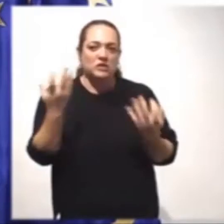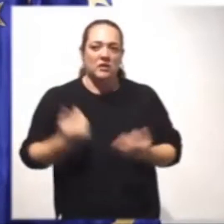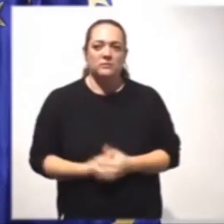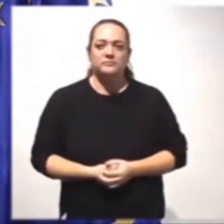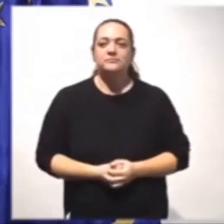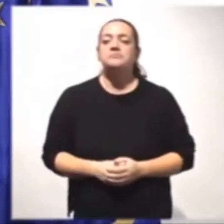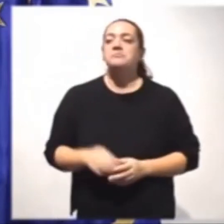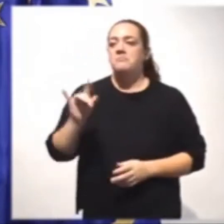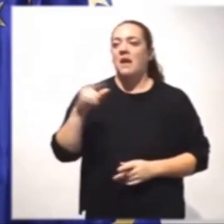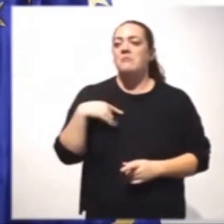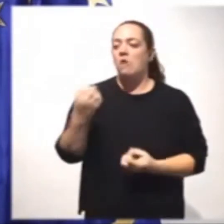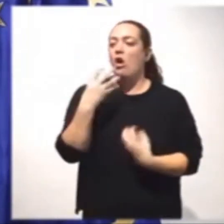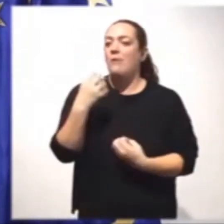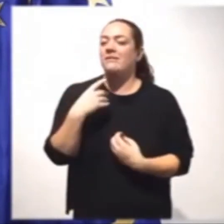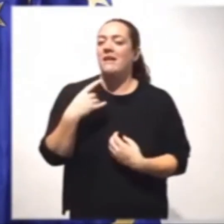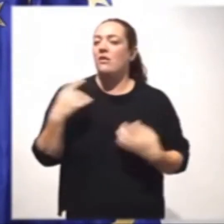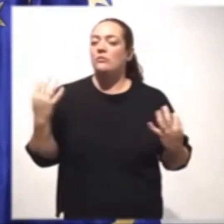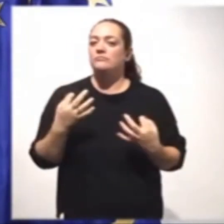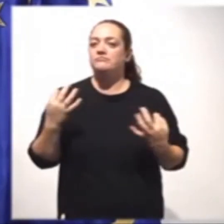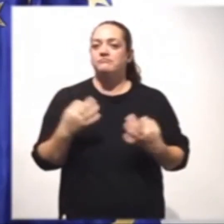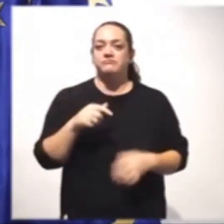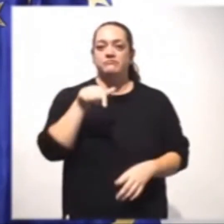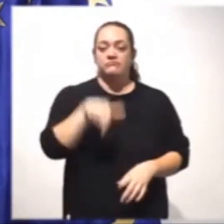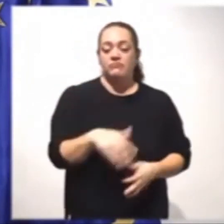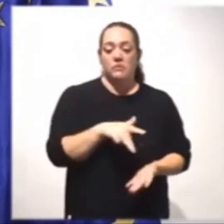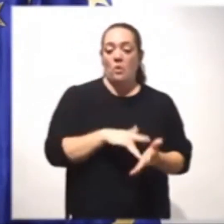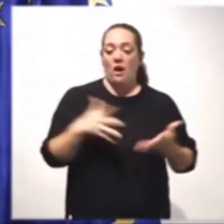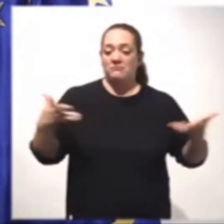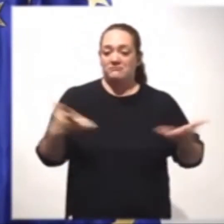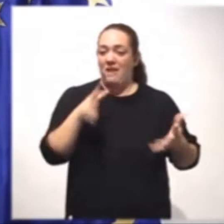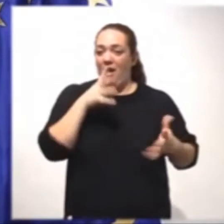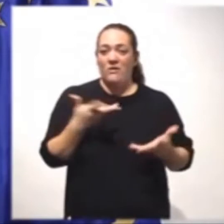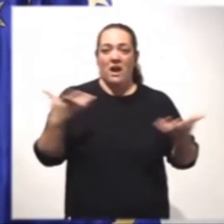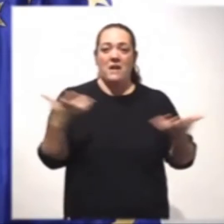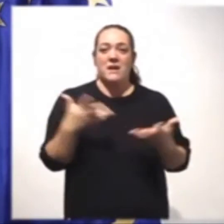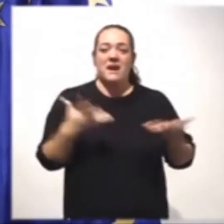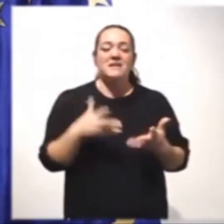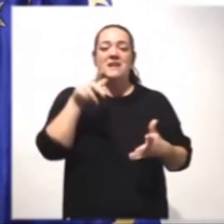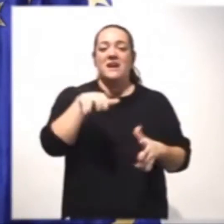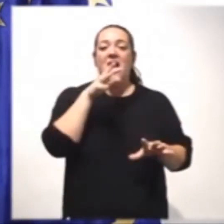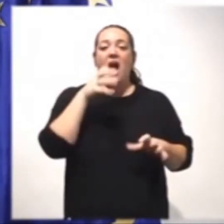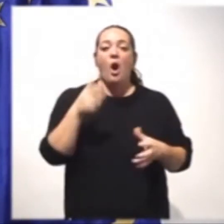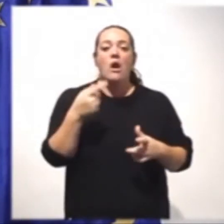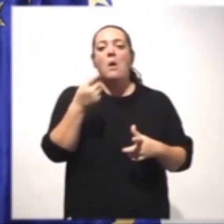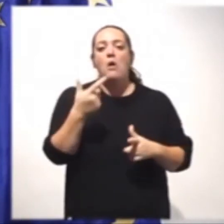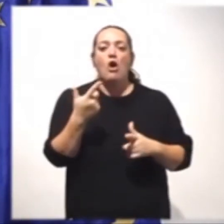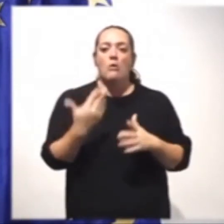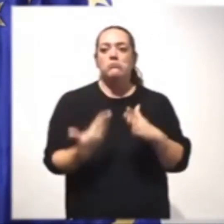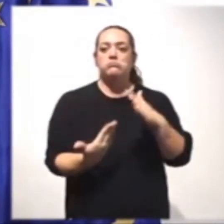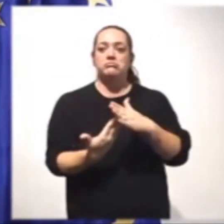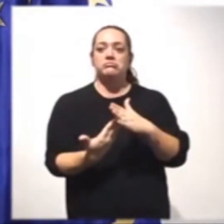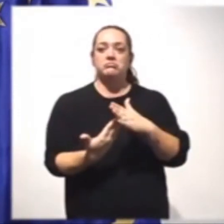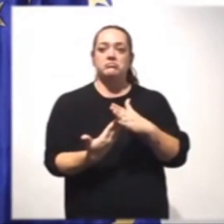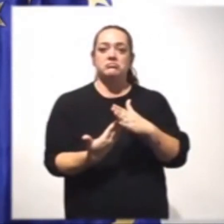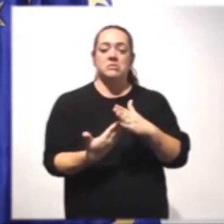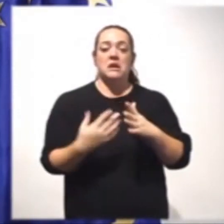Sí, lo que han comentado es que estamos ante una emergencia que en este momento está claramente atenuada. Es decir, hay